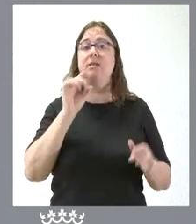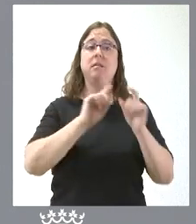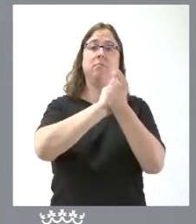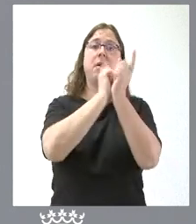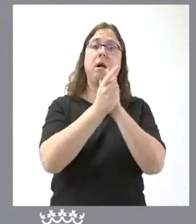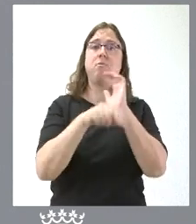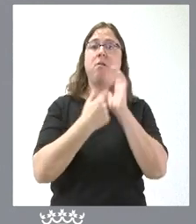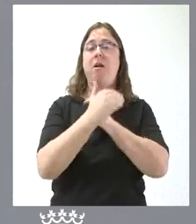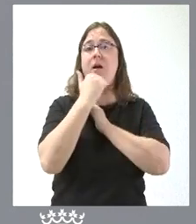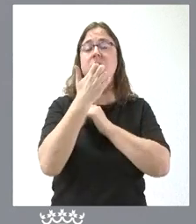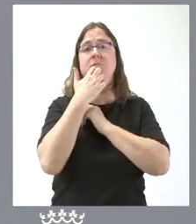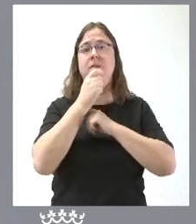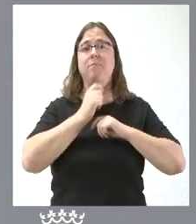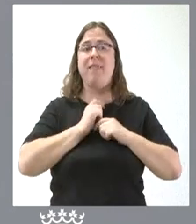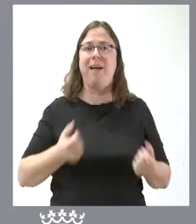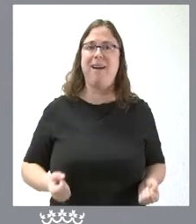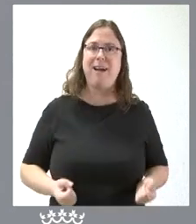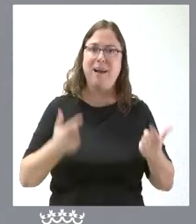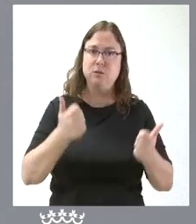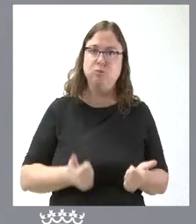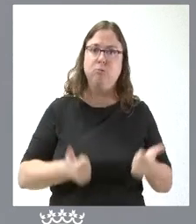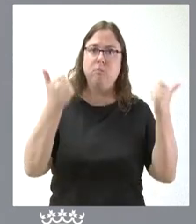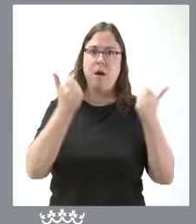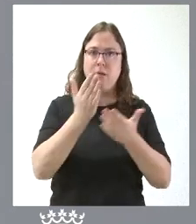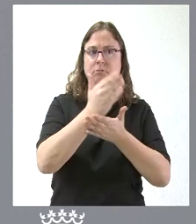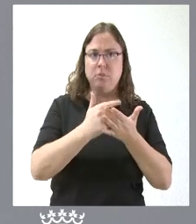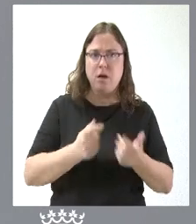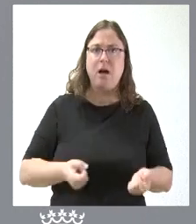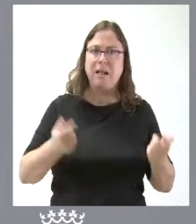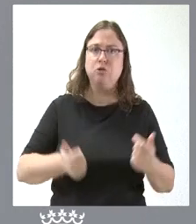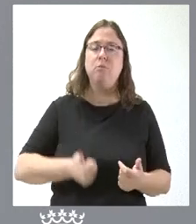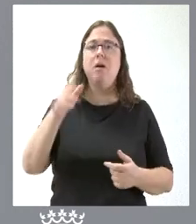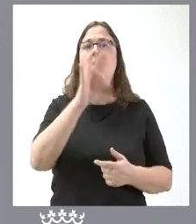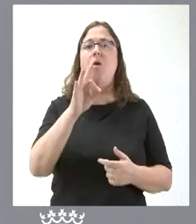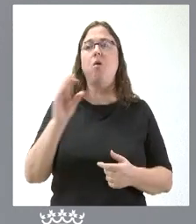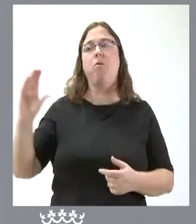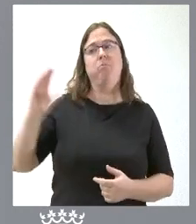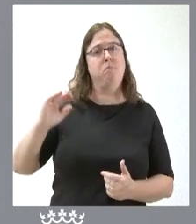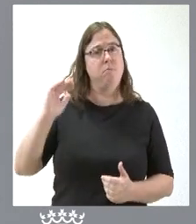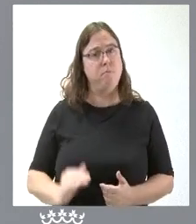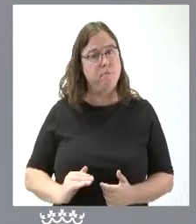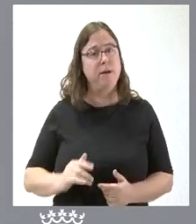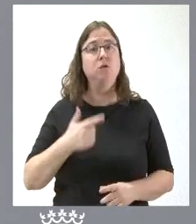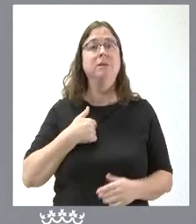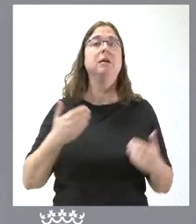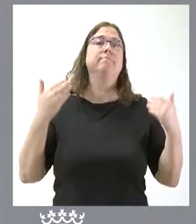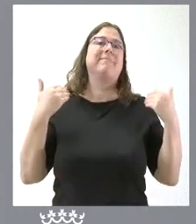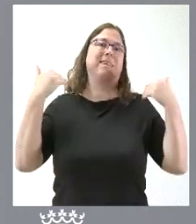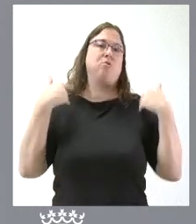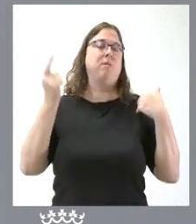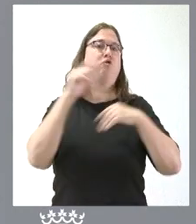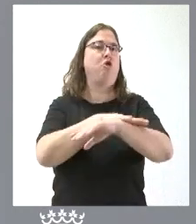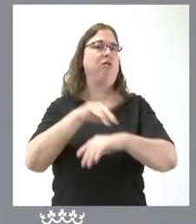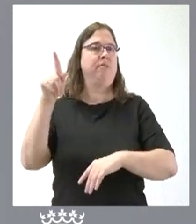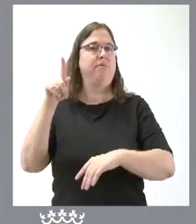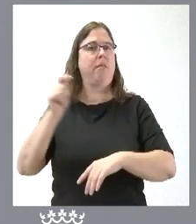normativa que suponga un incremento del gasto de las comunidades autónomas o que suponga una disminución de ingresos y que sea imputable en exclusiva al Estado pues tiene